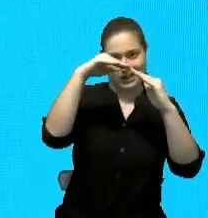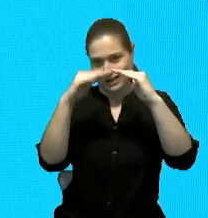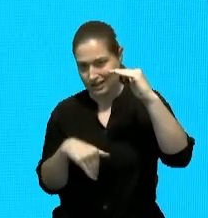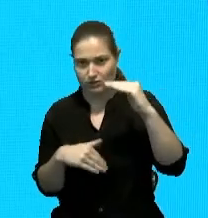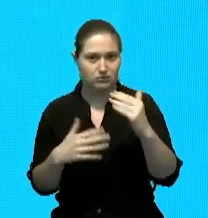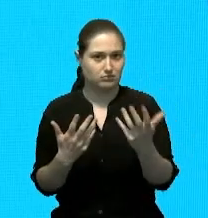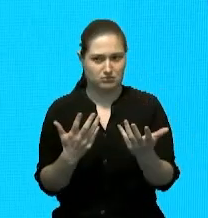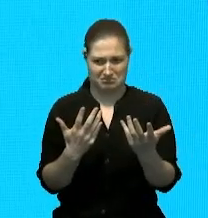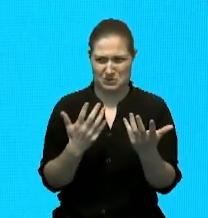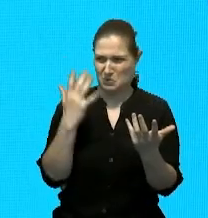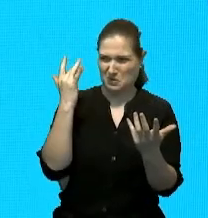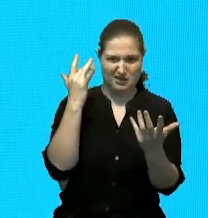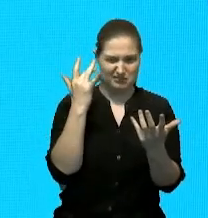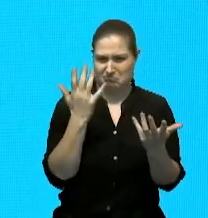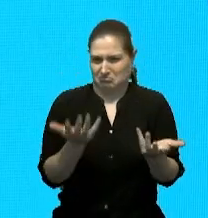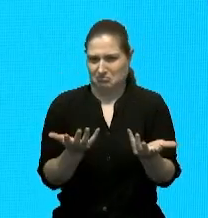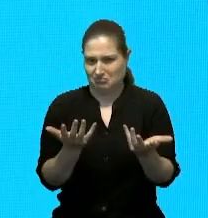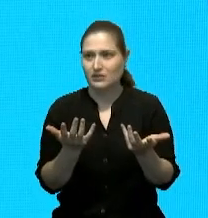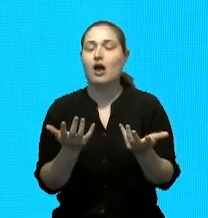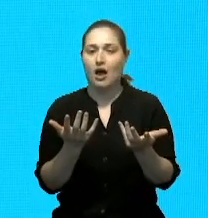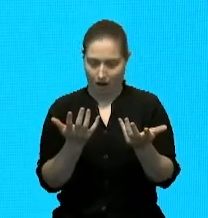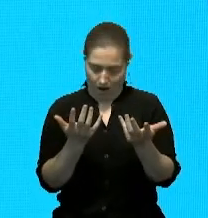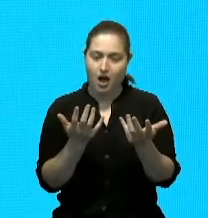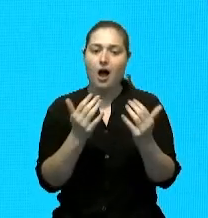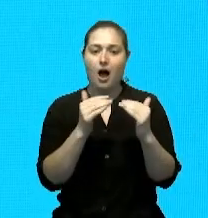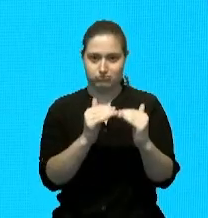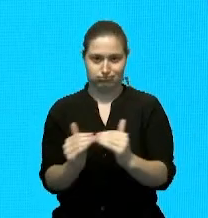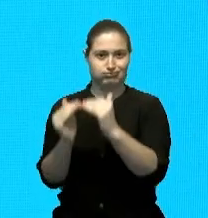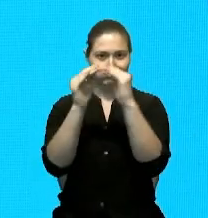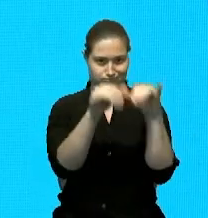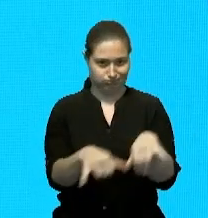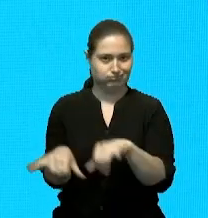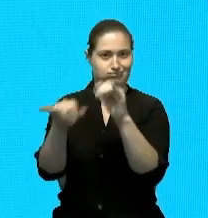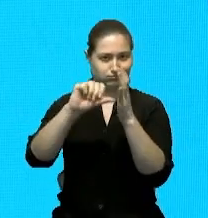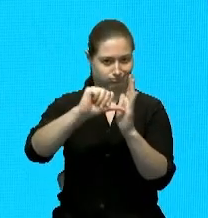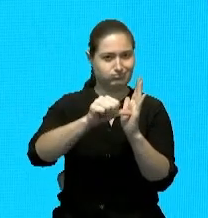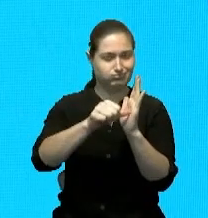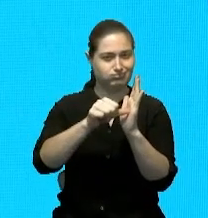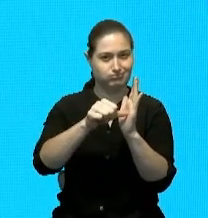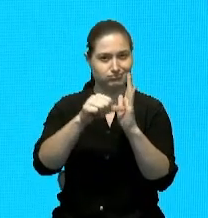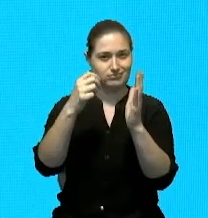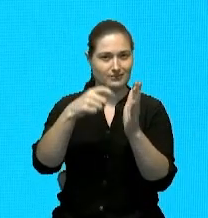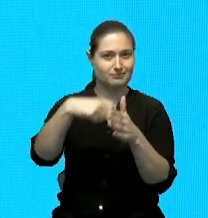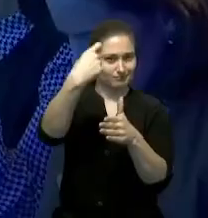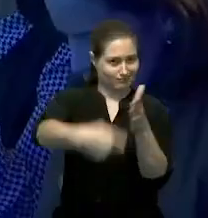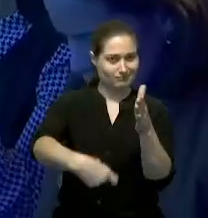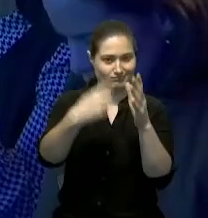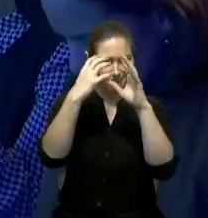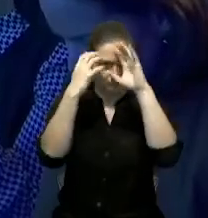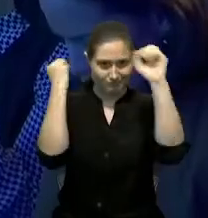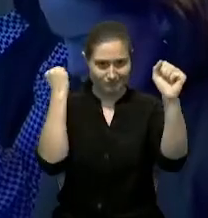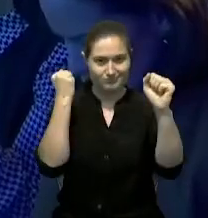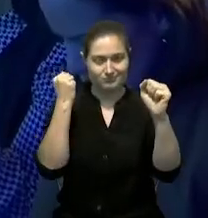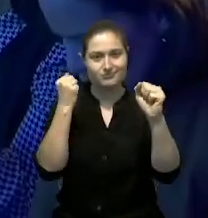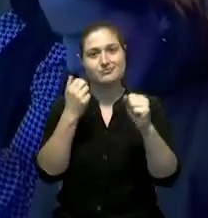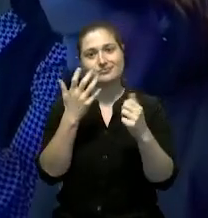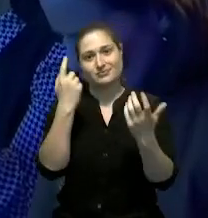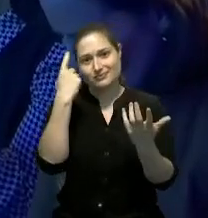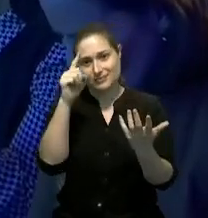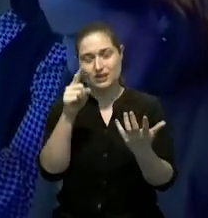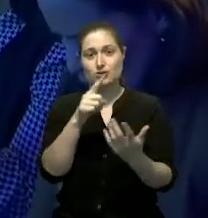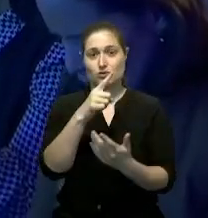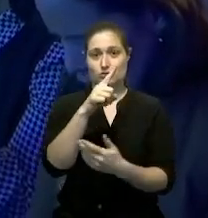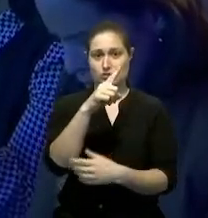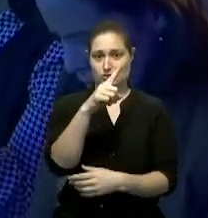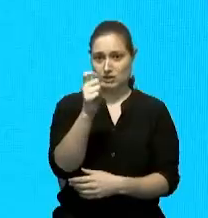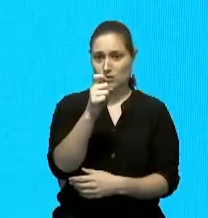ninguna razón. Unificamos los precios de los servicios consulares y por ende afianzamos la transparencia, se emitió la resolución número 011